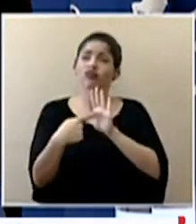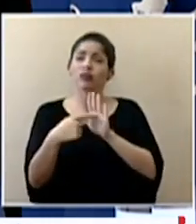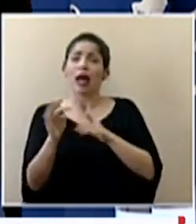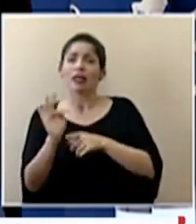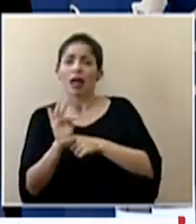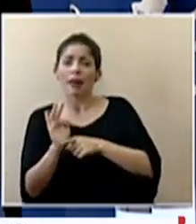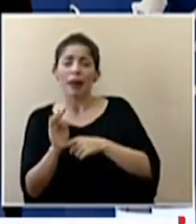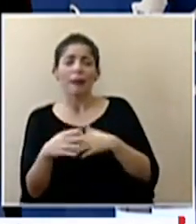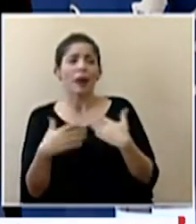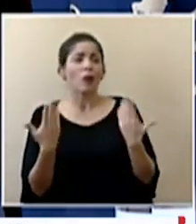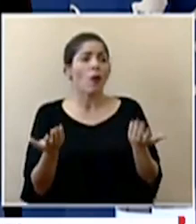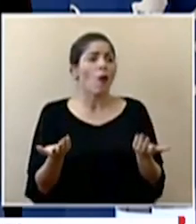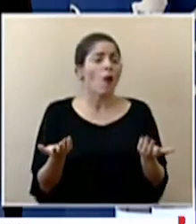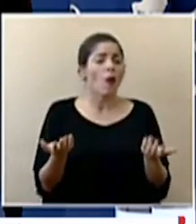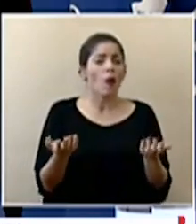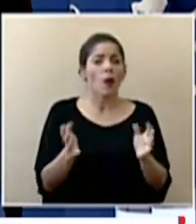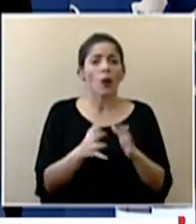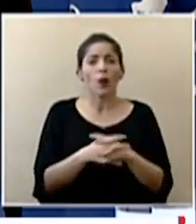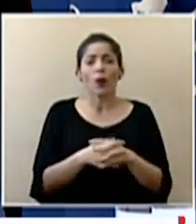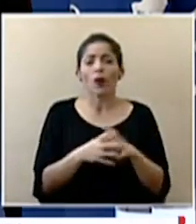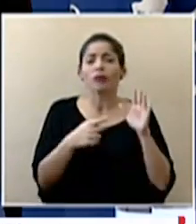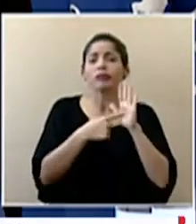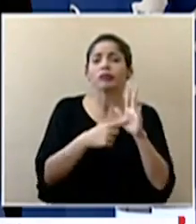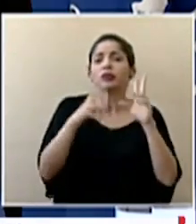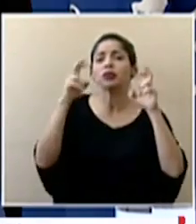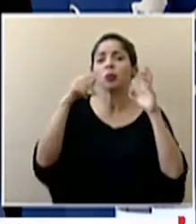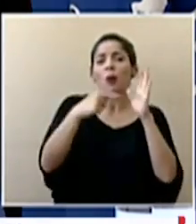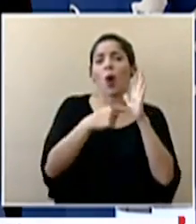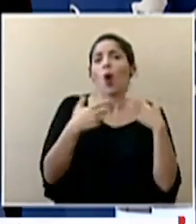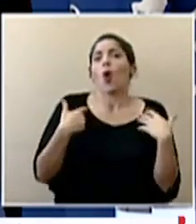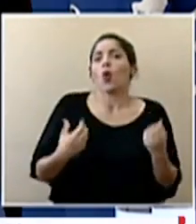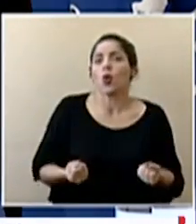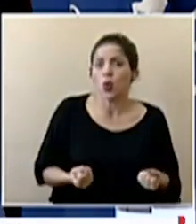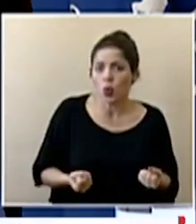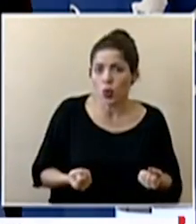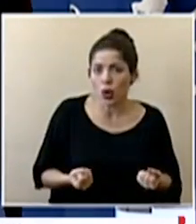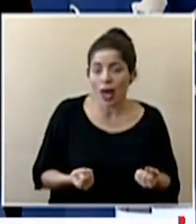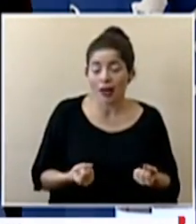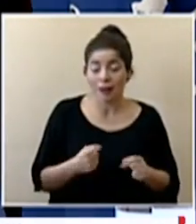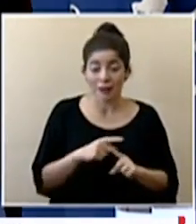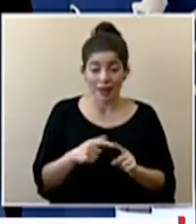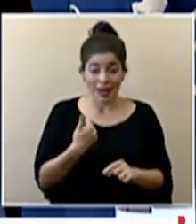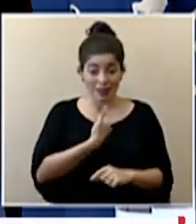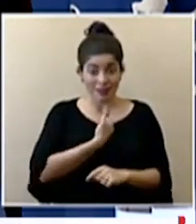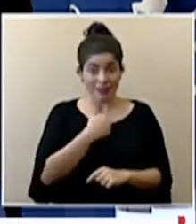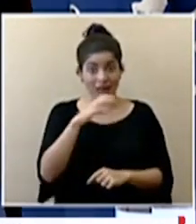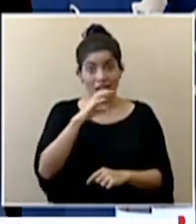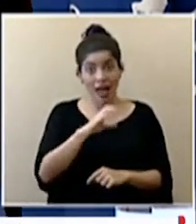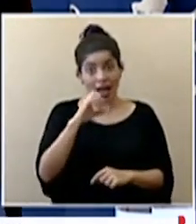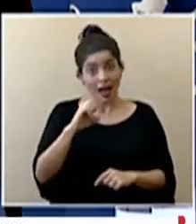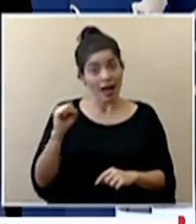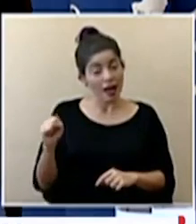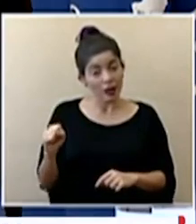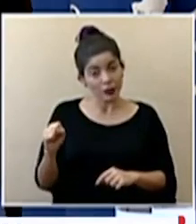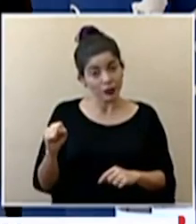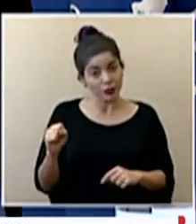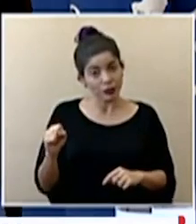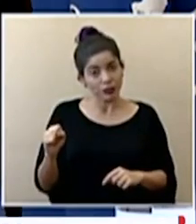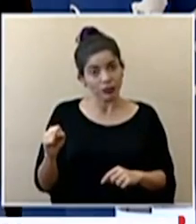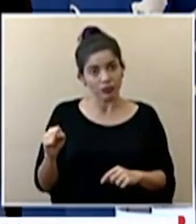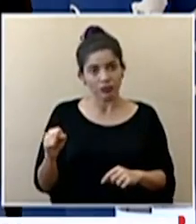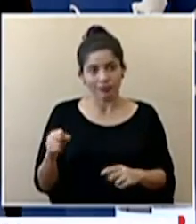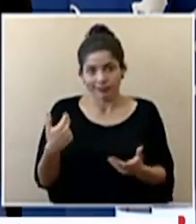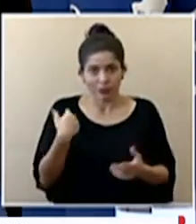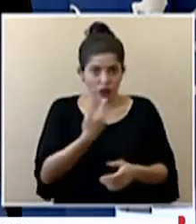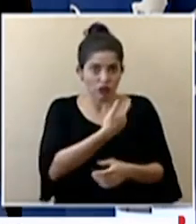de supuestas curas en la caja tanto bueno